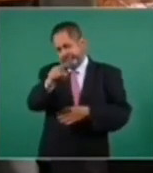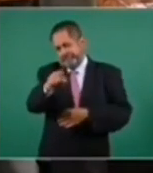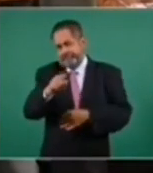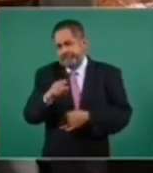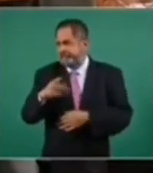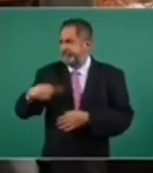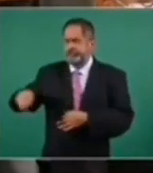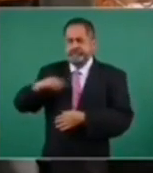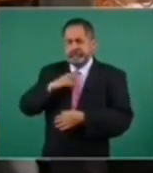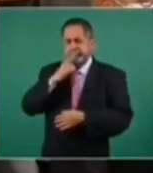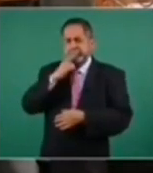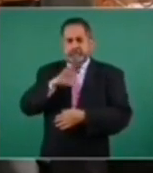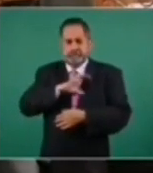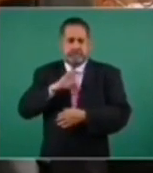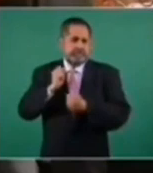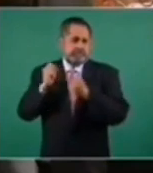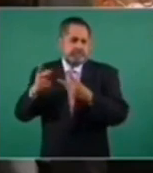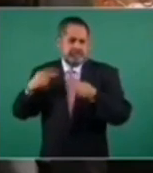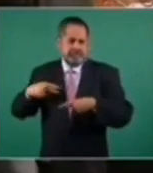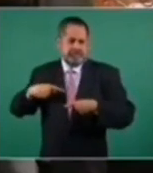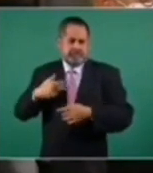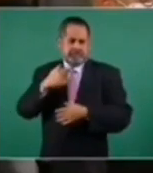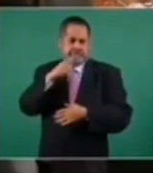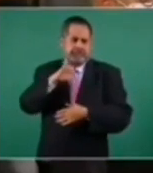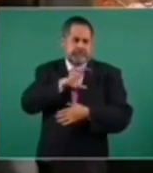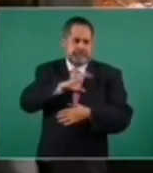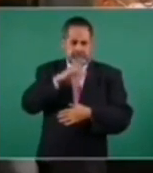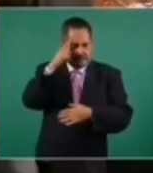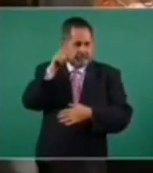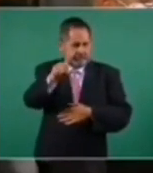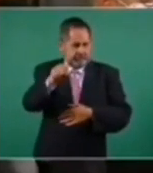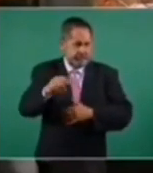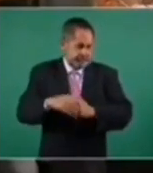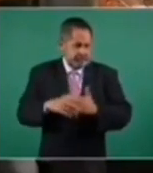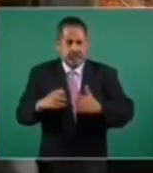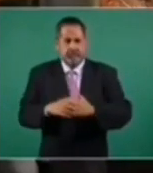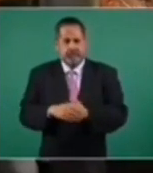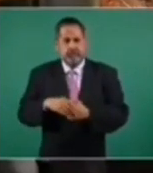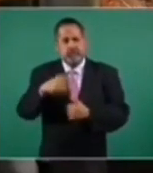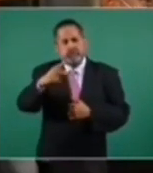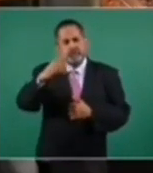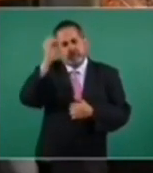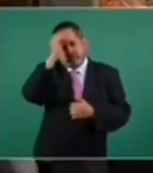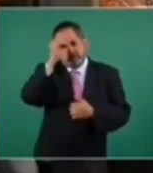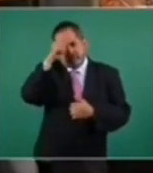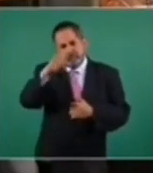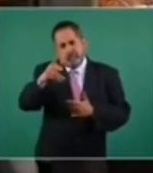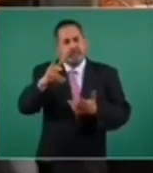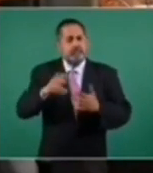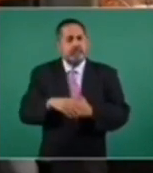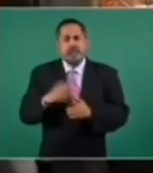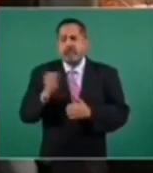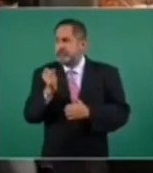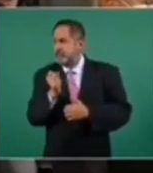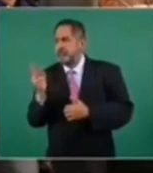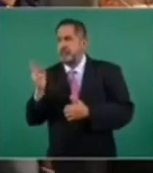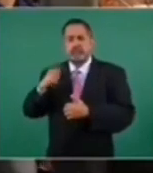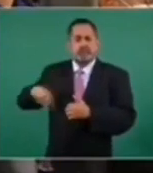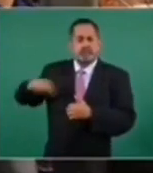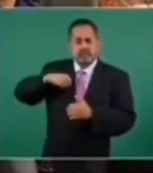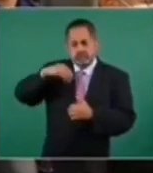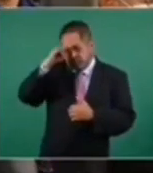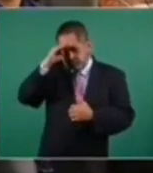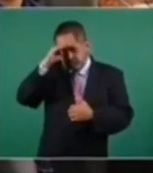pues, por un buen número de mexicanos y no sé qué opina usted que algunos de ellos,